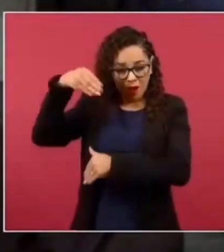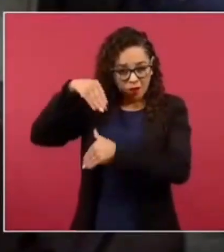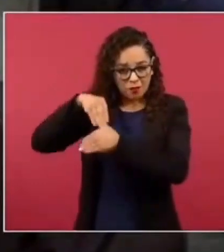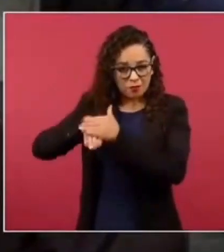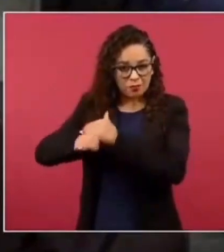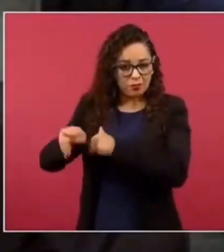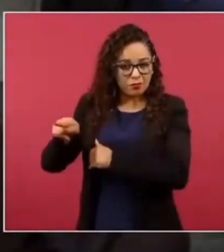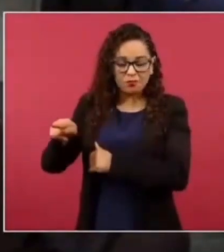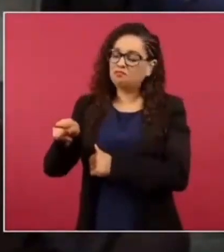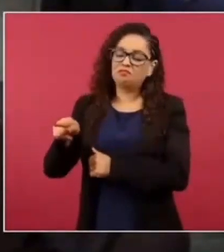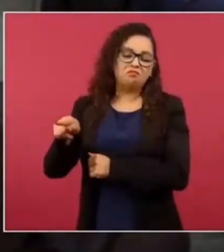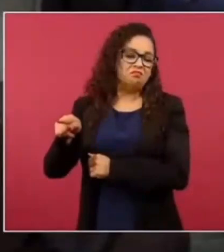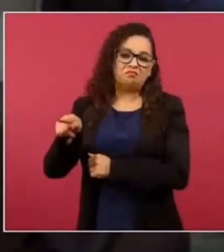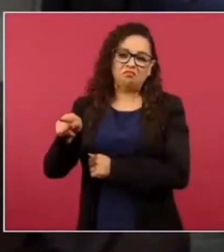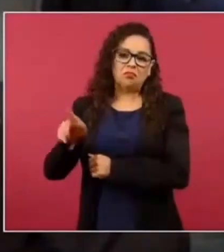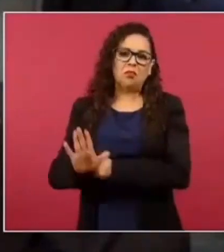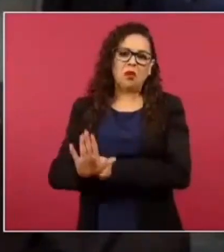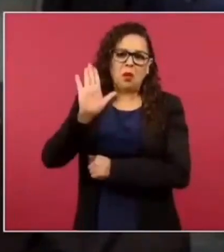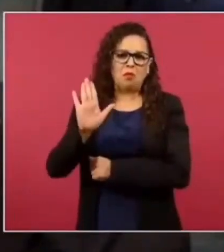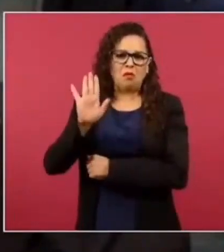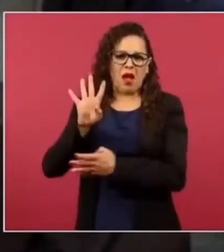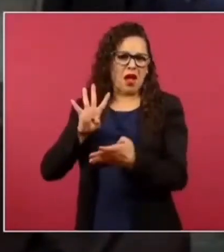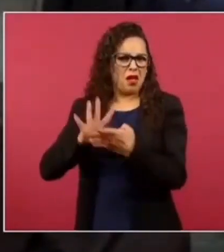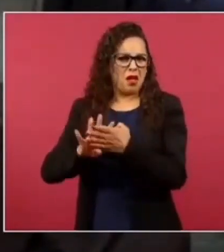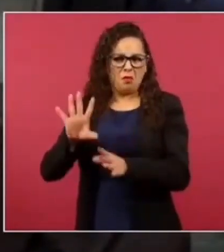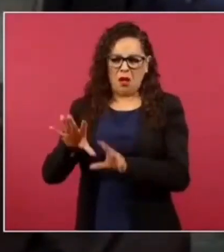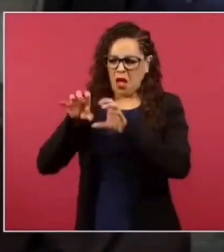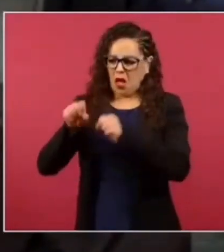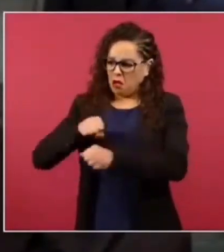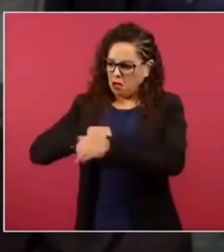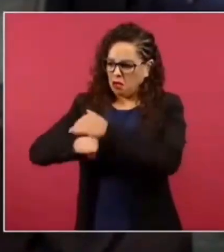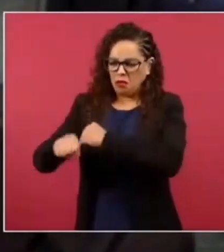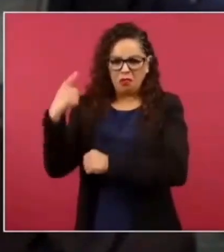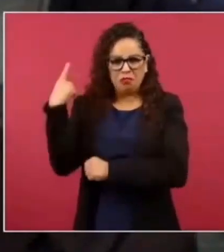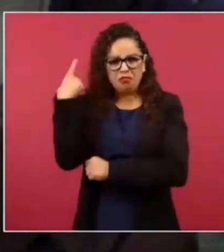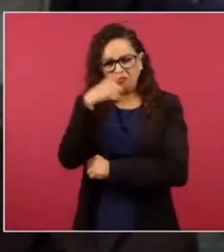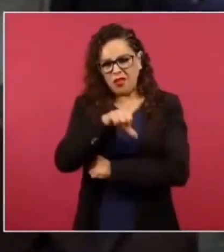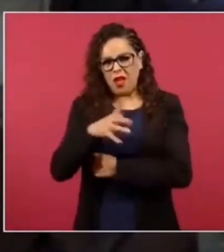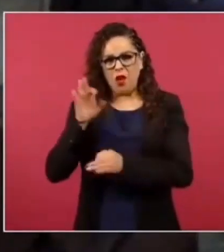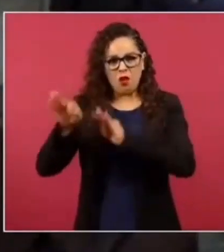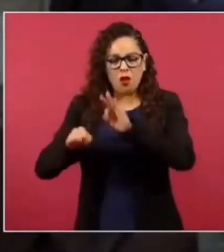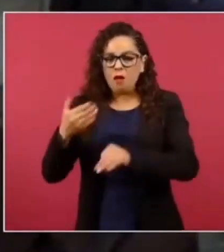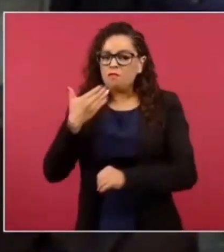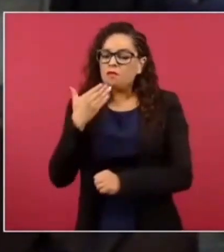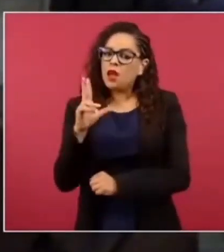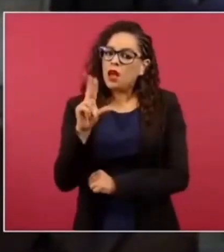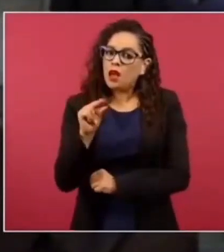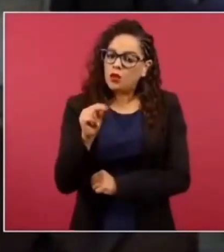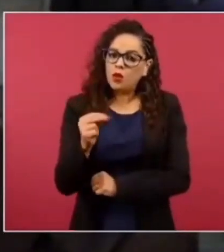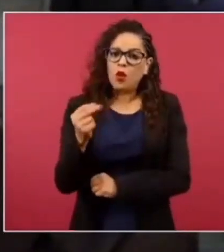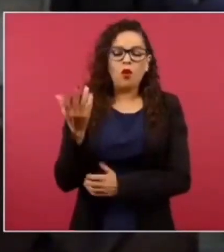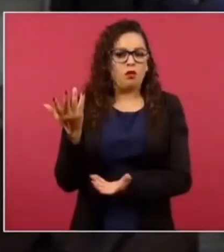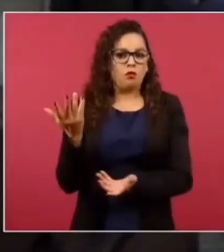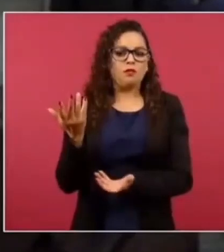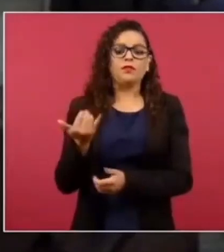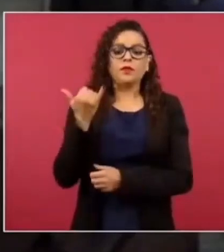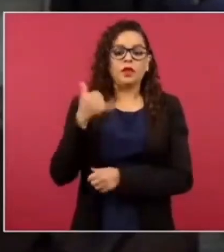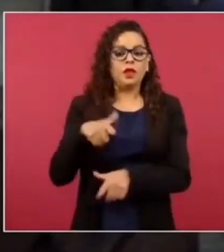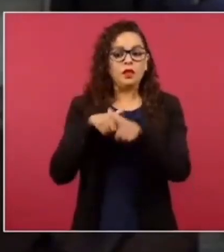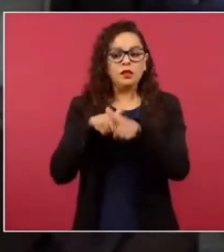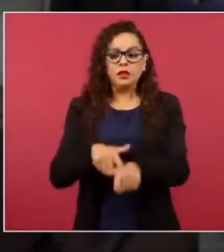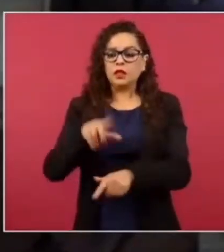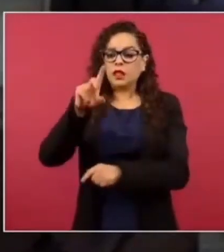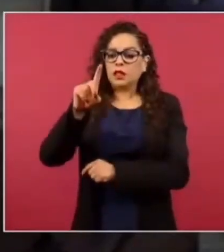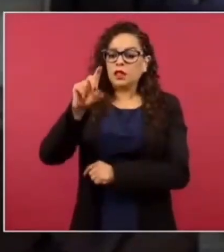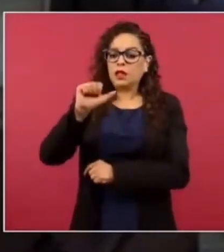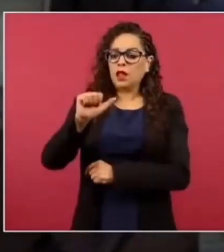ellos dicen que son más de detención. De hecho, se habla también de que en muchos de los lugares, en muchas ocasiones, están detenidos más de 36